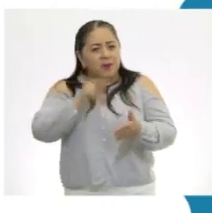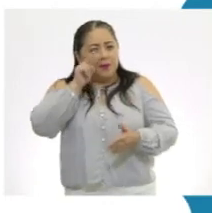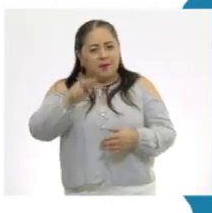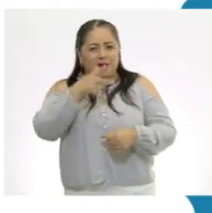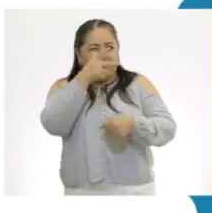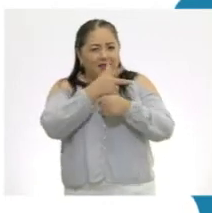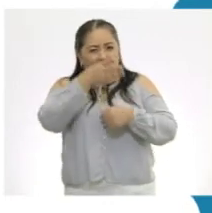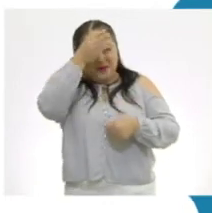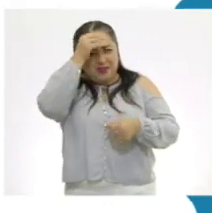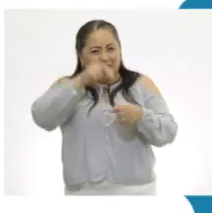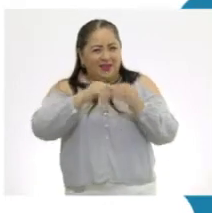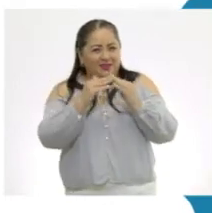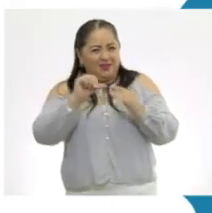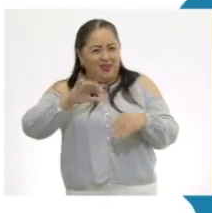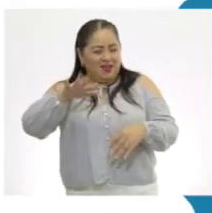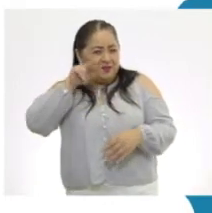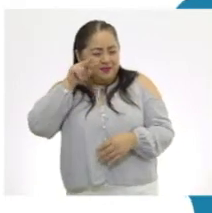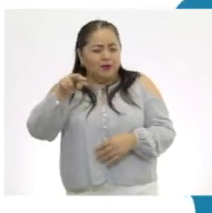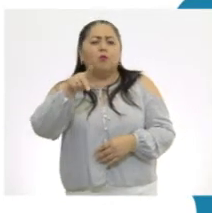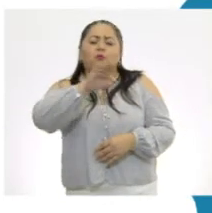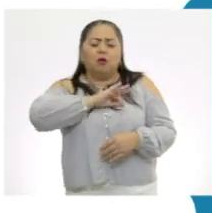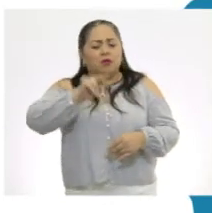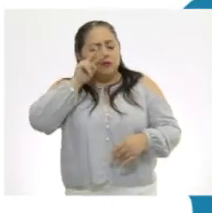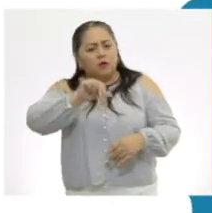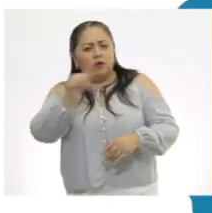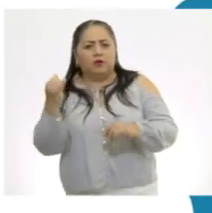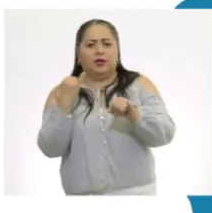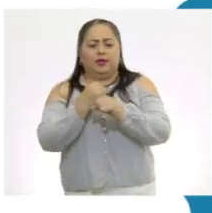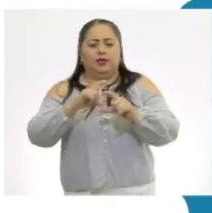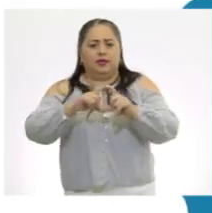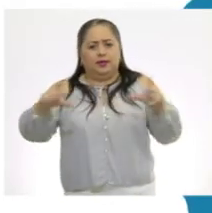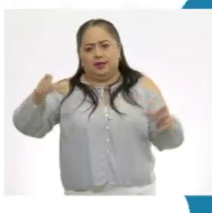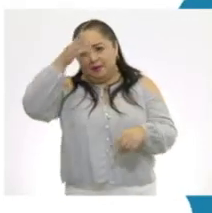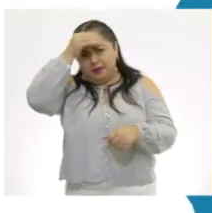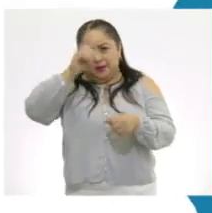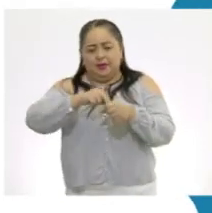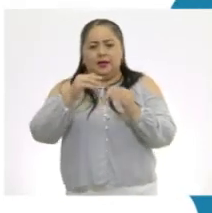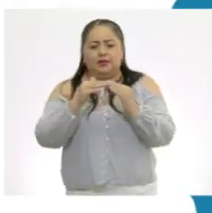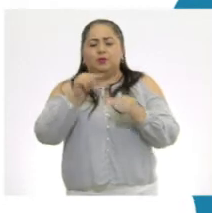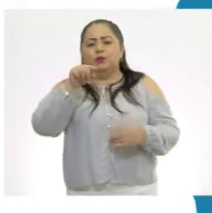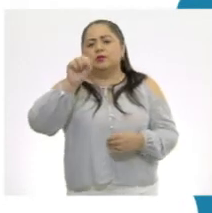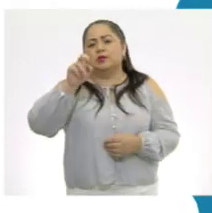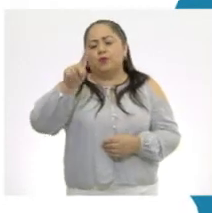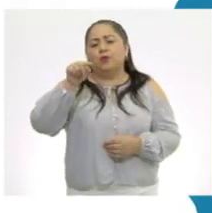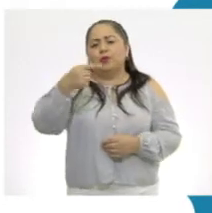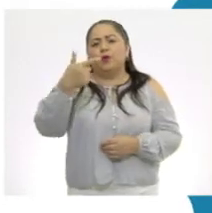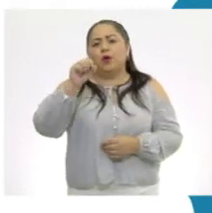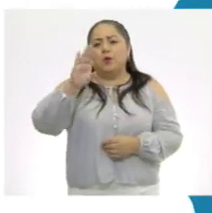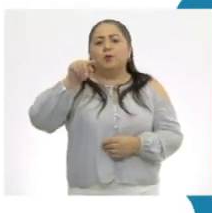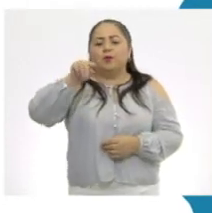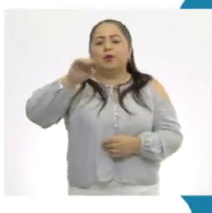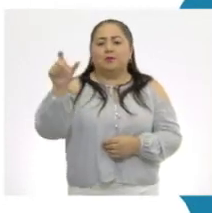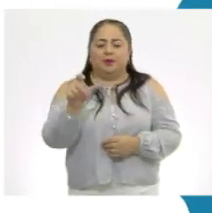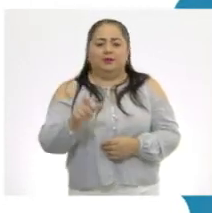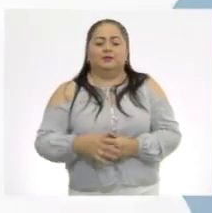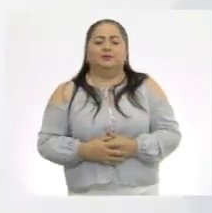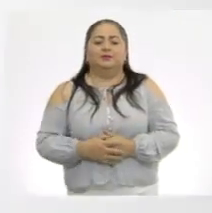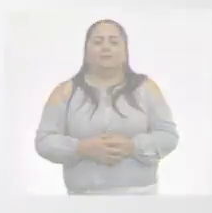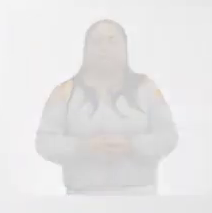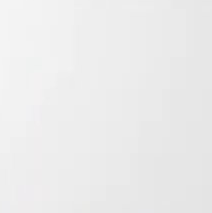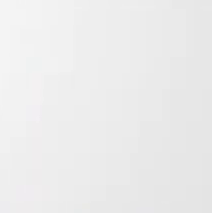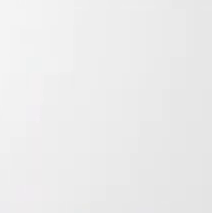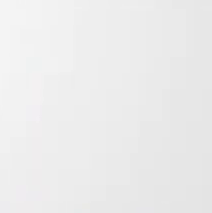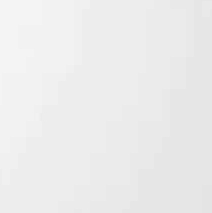ver los programas de Aprende en Casa, puedes encontrarlos en la siguiente liga. Aprende en Casa.cep.gov.mx.